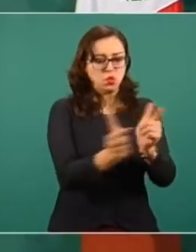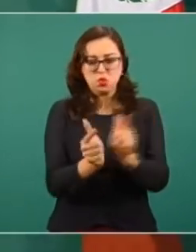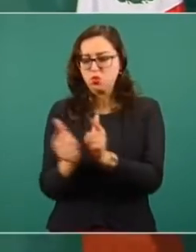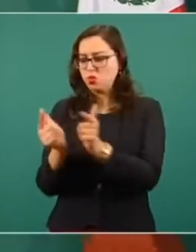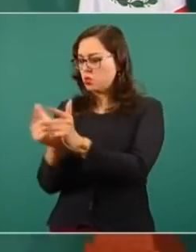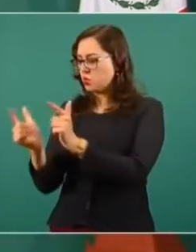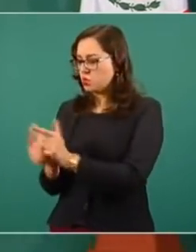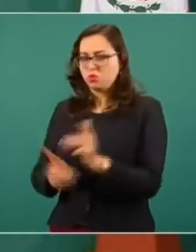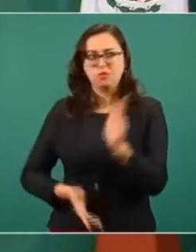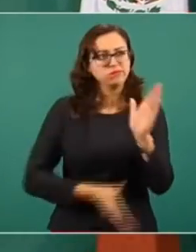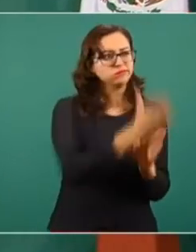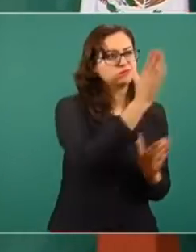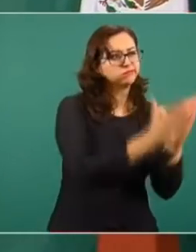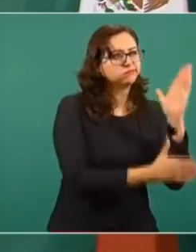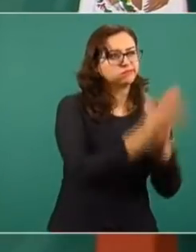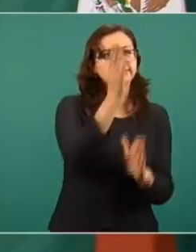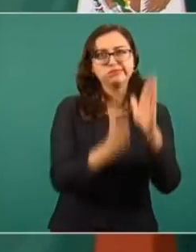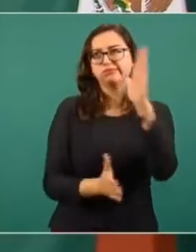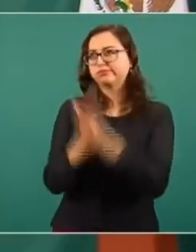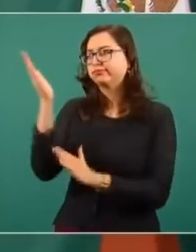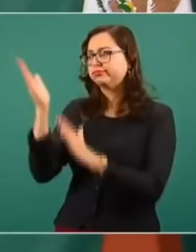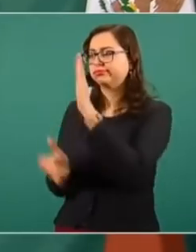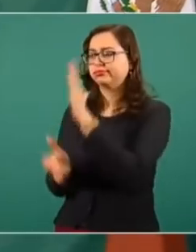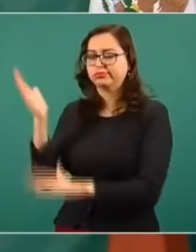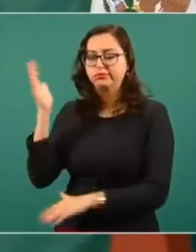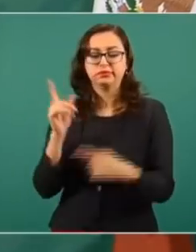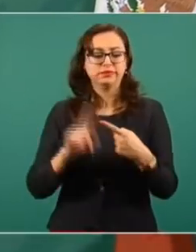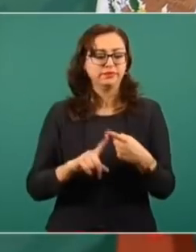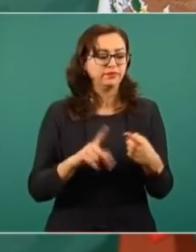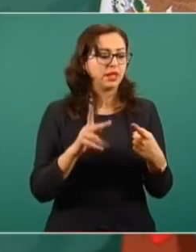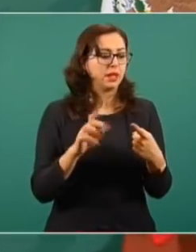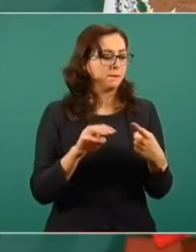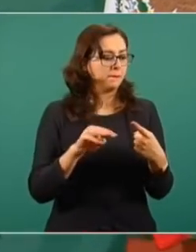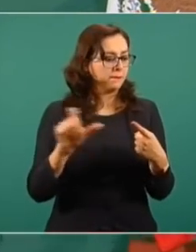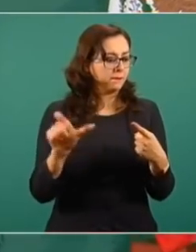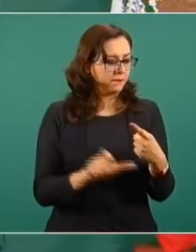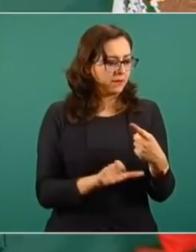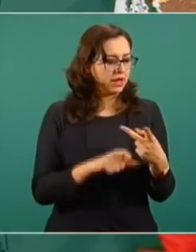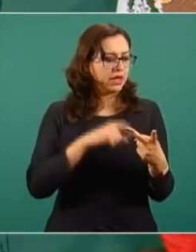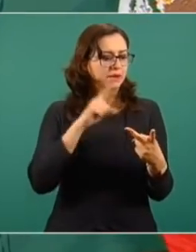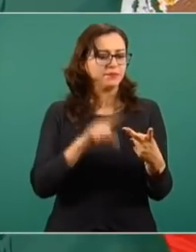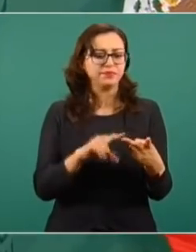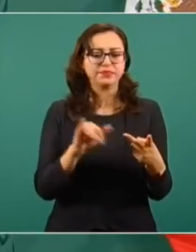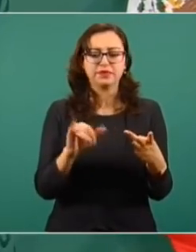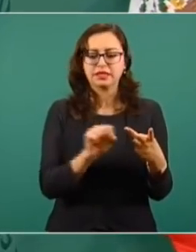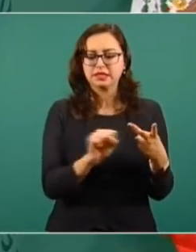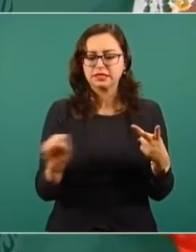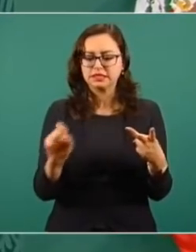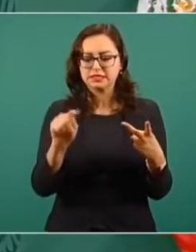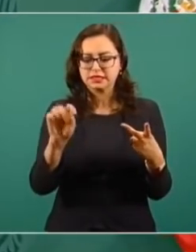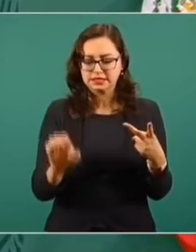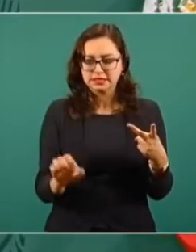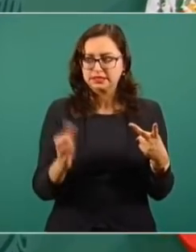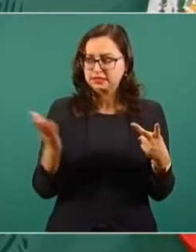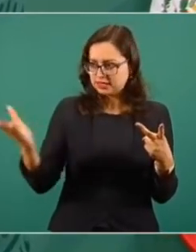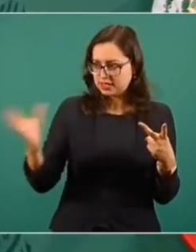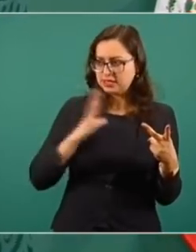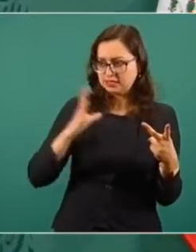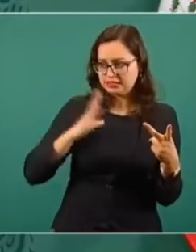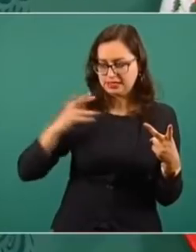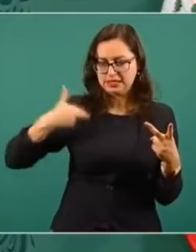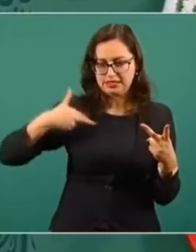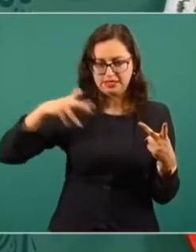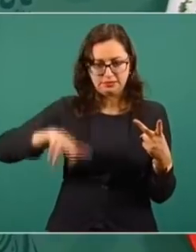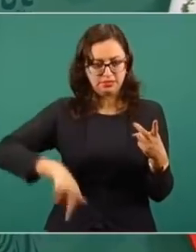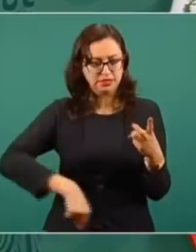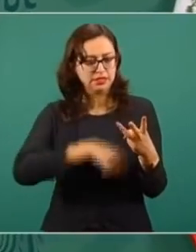salud de todas las instituciones, trabaja Pemex, trabaja el Issste, que está aquí Luis Antonio Ramírez,